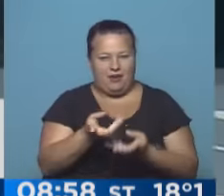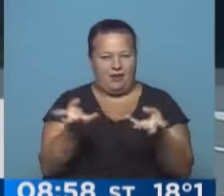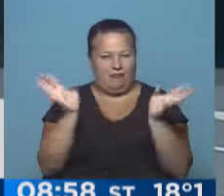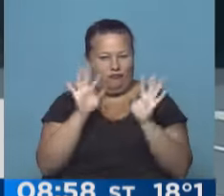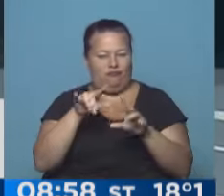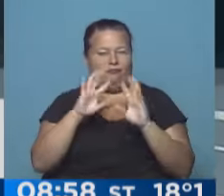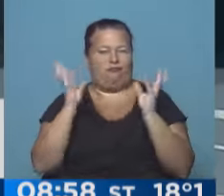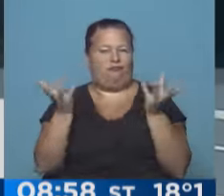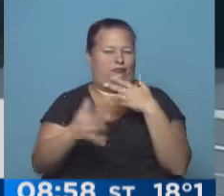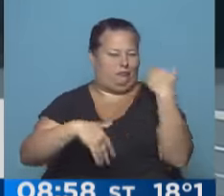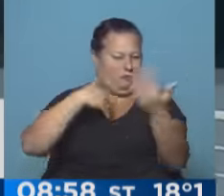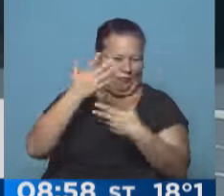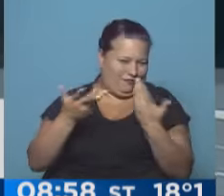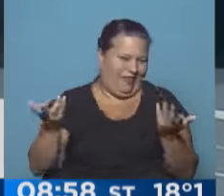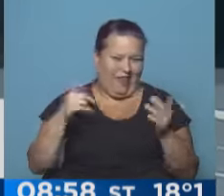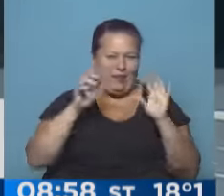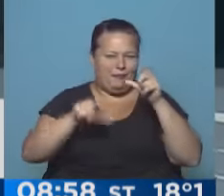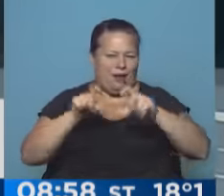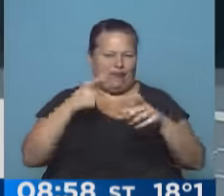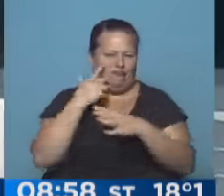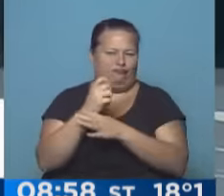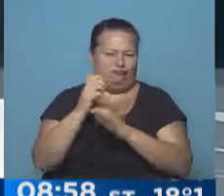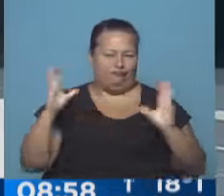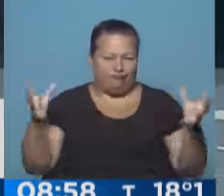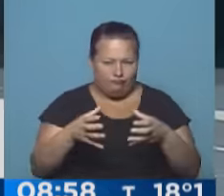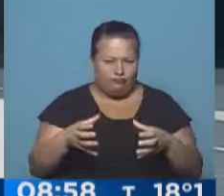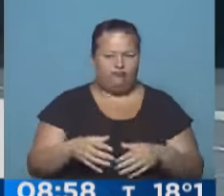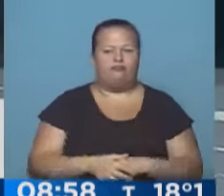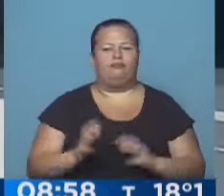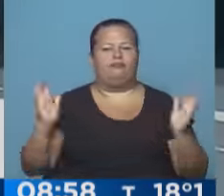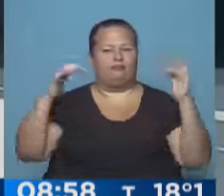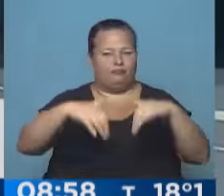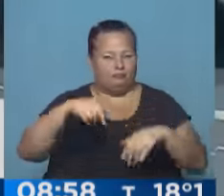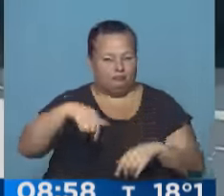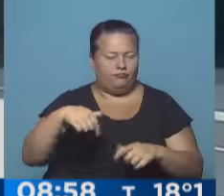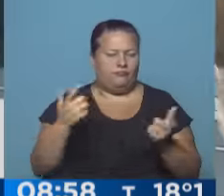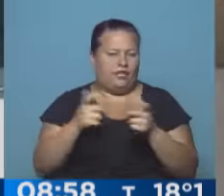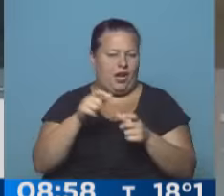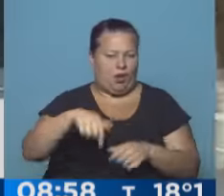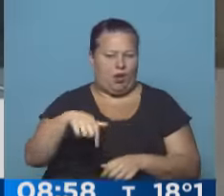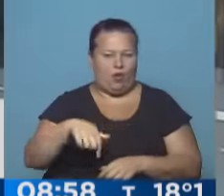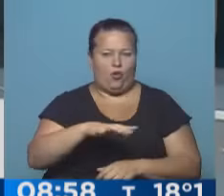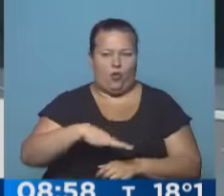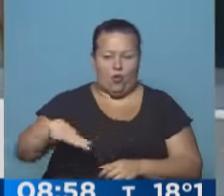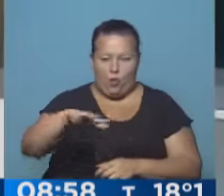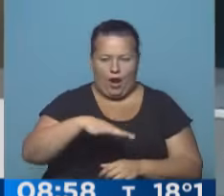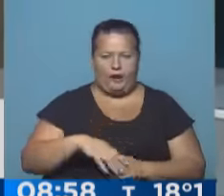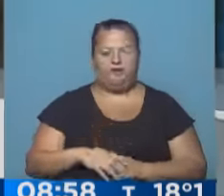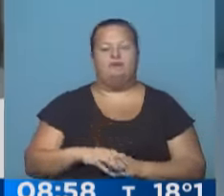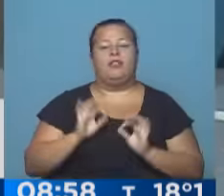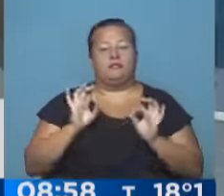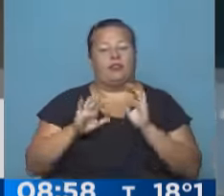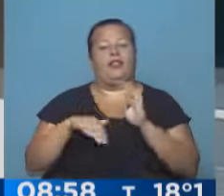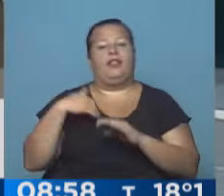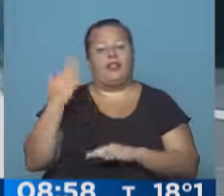dentro de este gran remolino, por supuesto, de personalidades, que se han dado cita en este lugar. Y luego